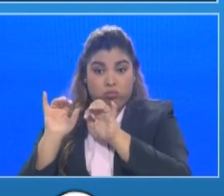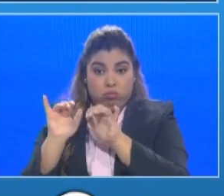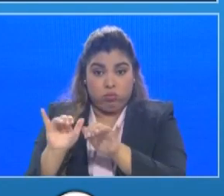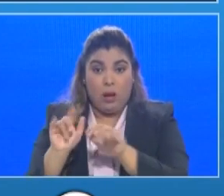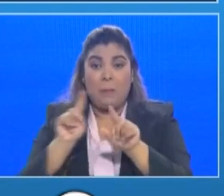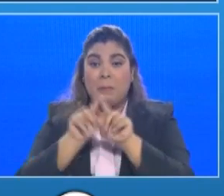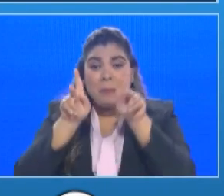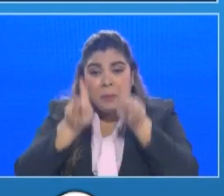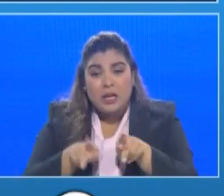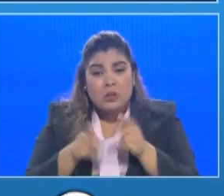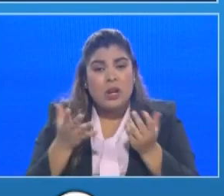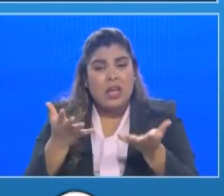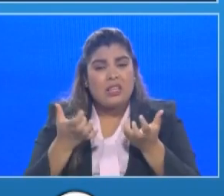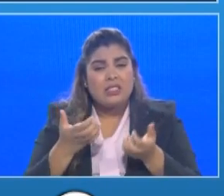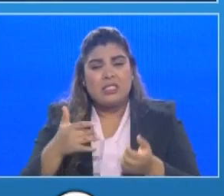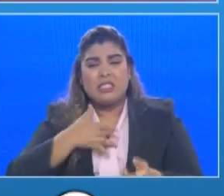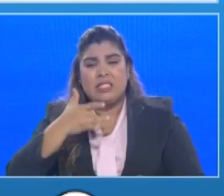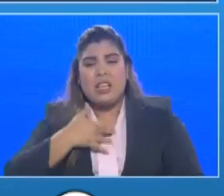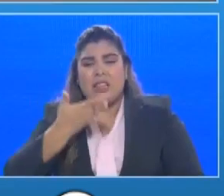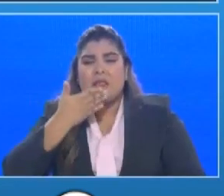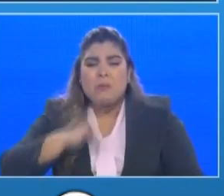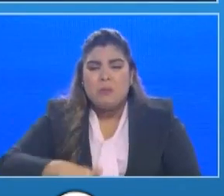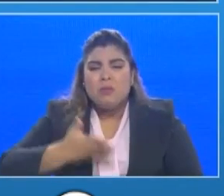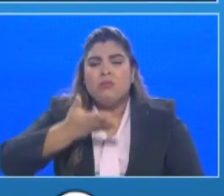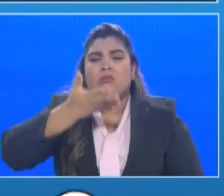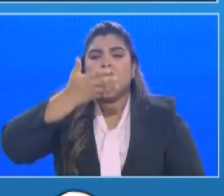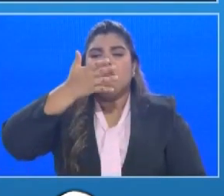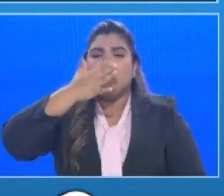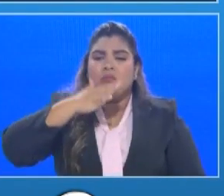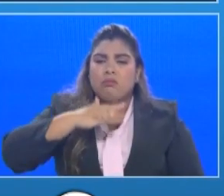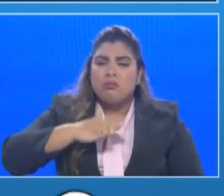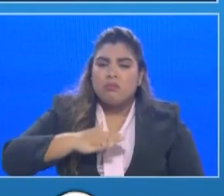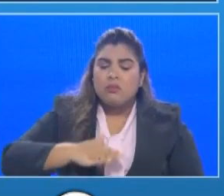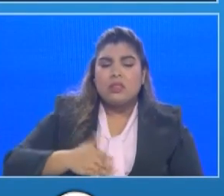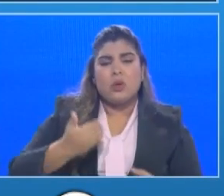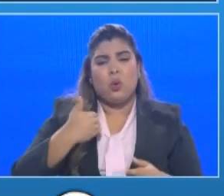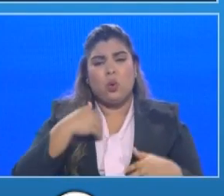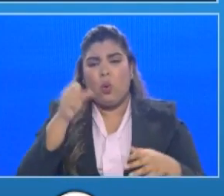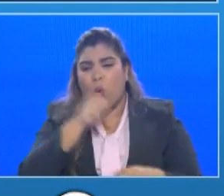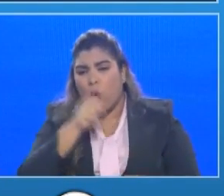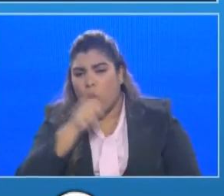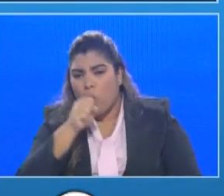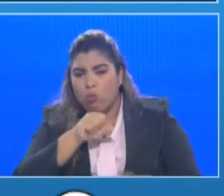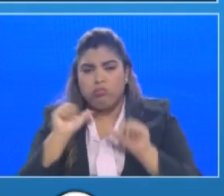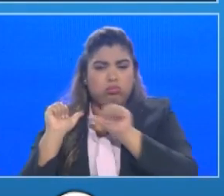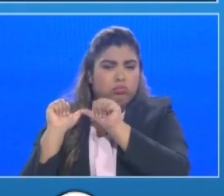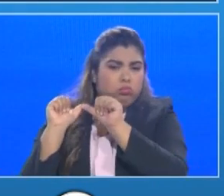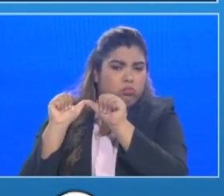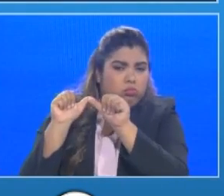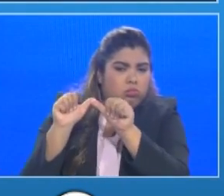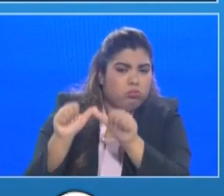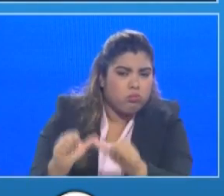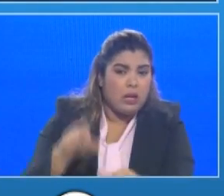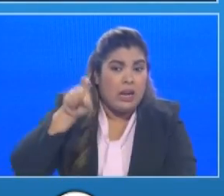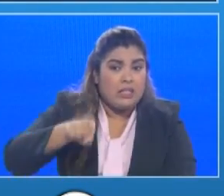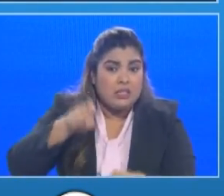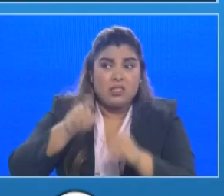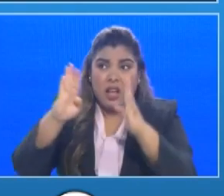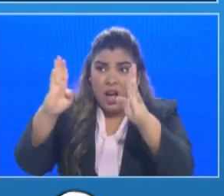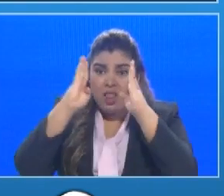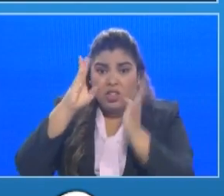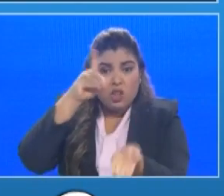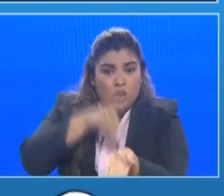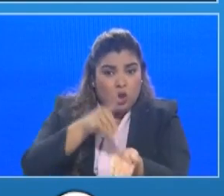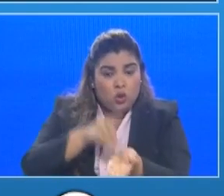sintomatología respiratoria que indica que los días de la persistencia requiere ser visto por un médico por un